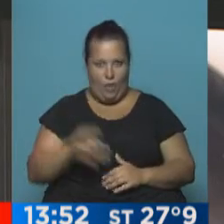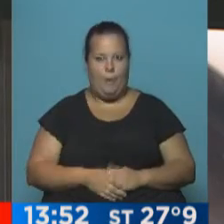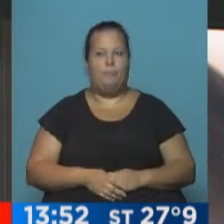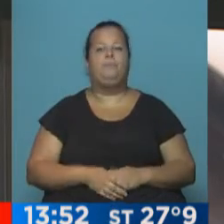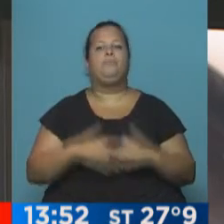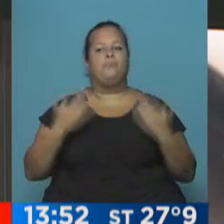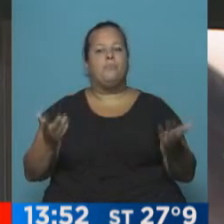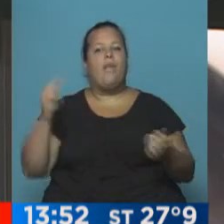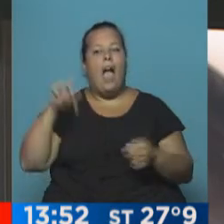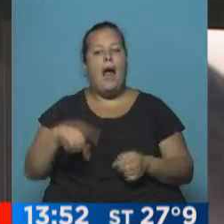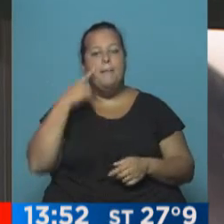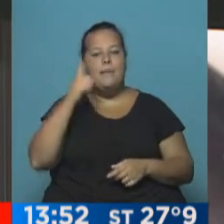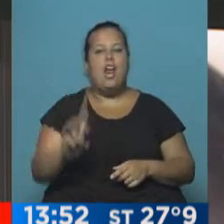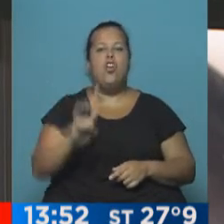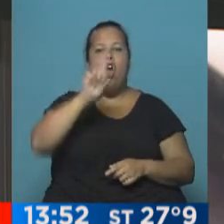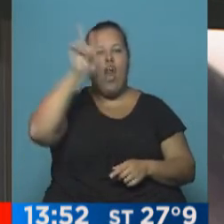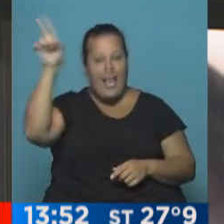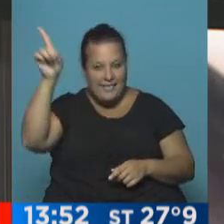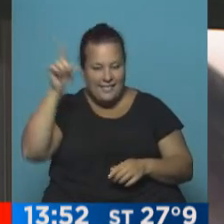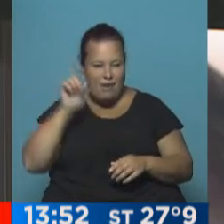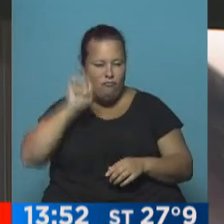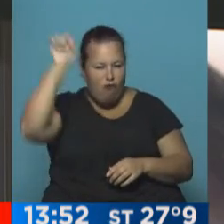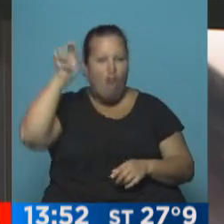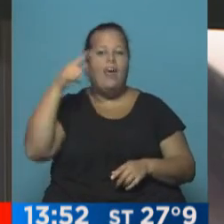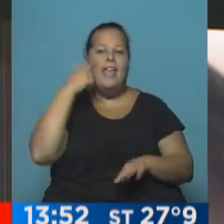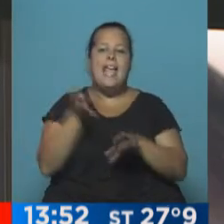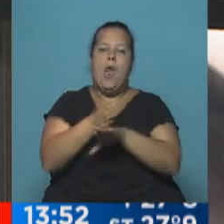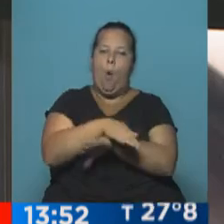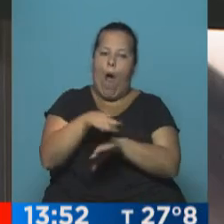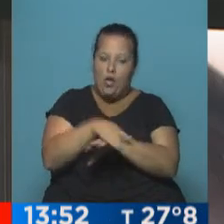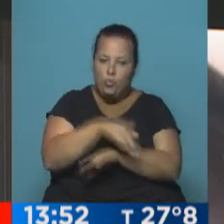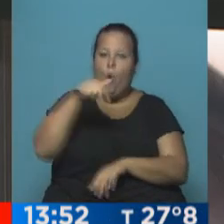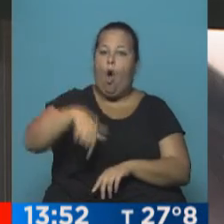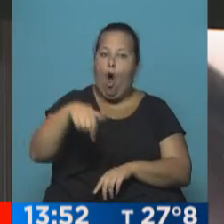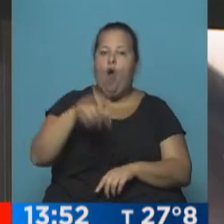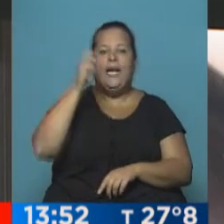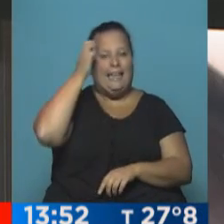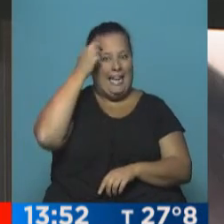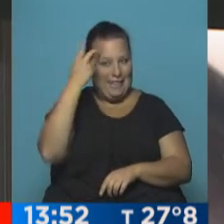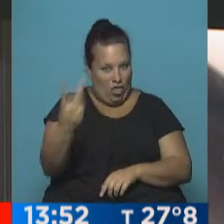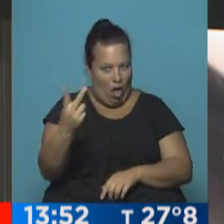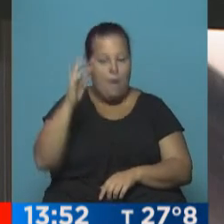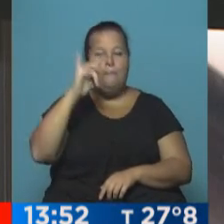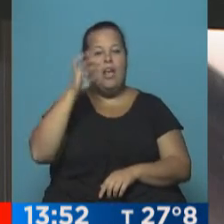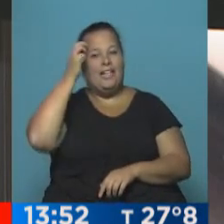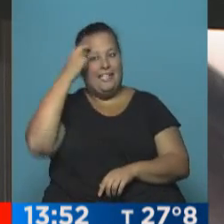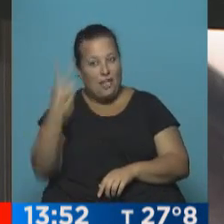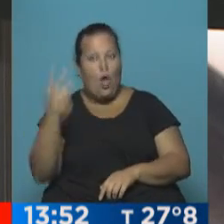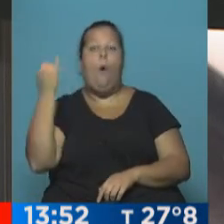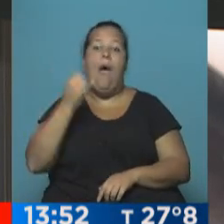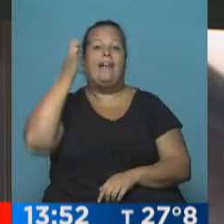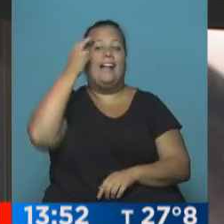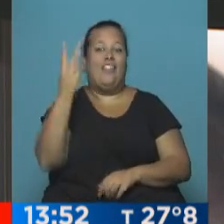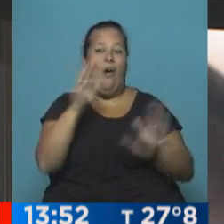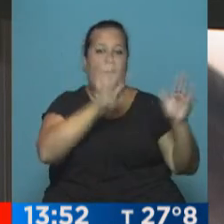Bueno, y vamos bien al noreste. Aquí estamos en Iguazú para hoy, 32, miércoles 32, jueves